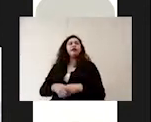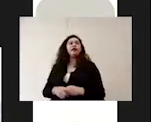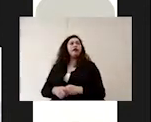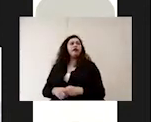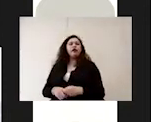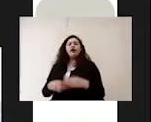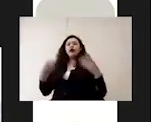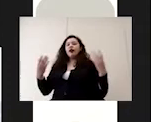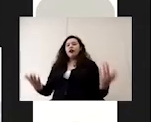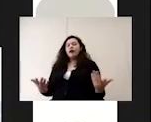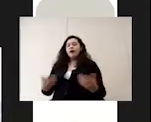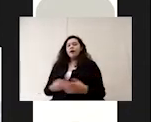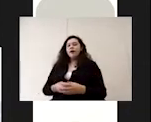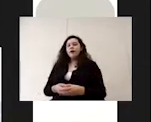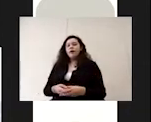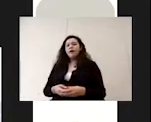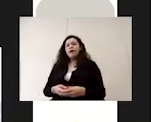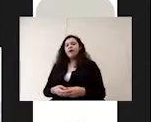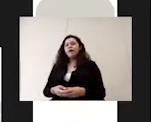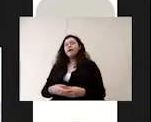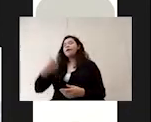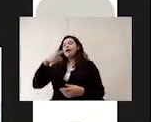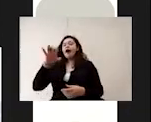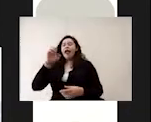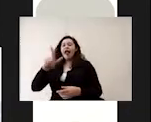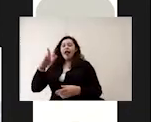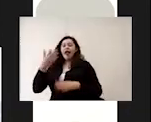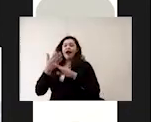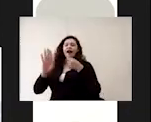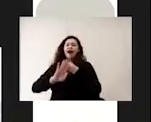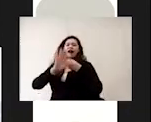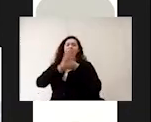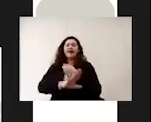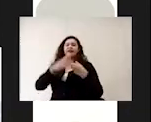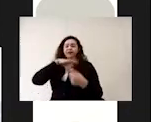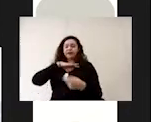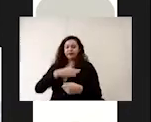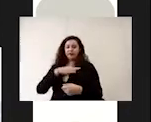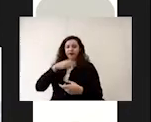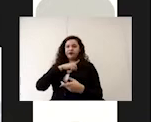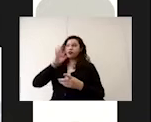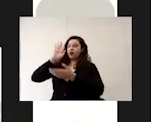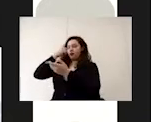donde haya puntos de gel antibacterial que debe ser prácticamente en todos lados